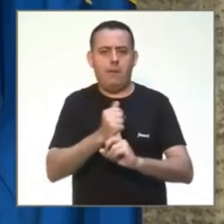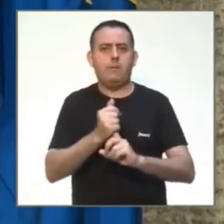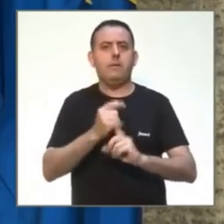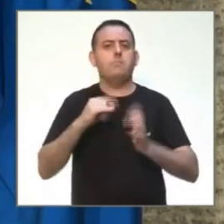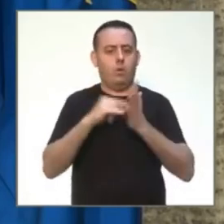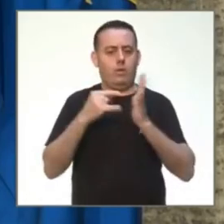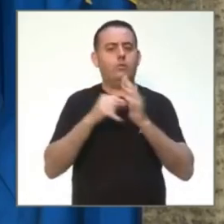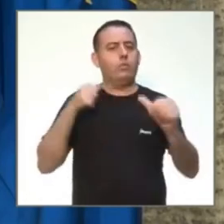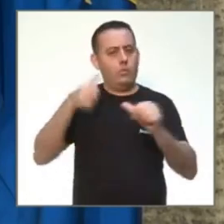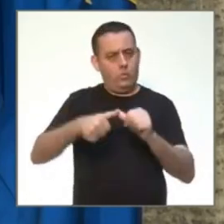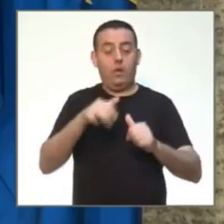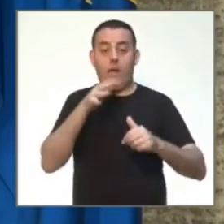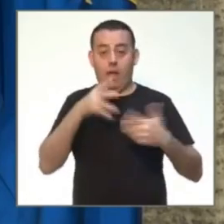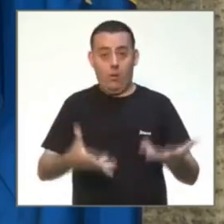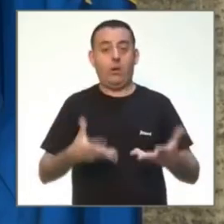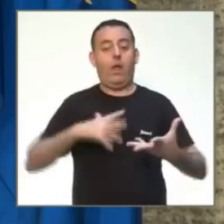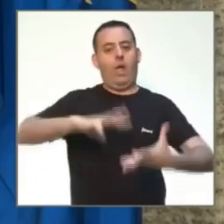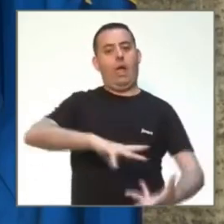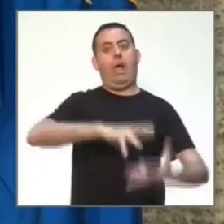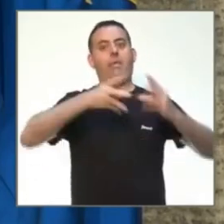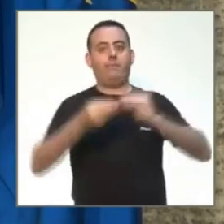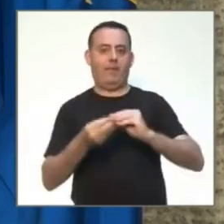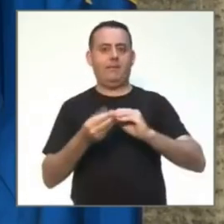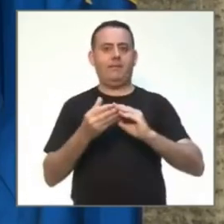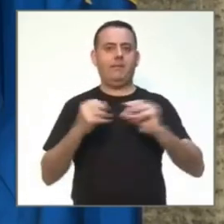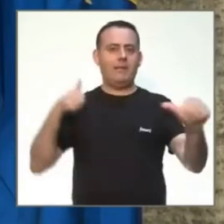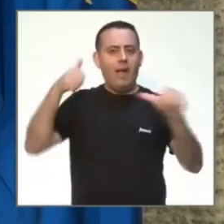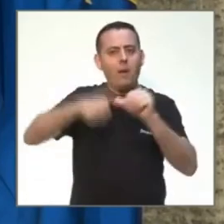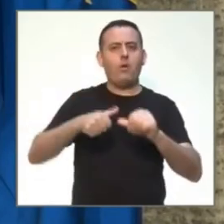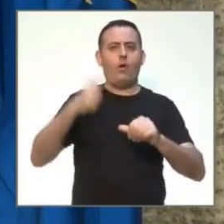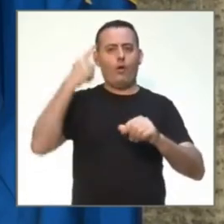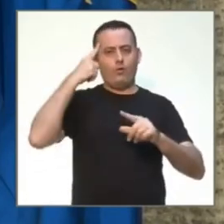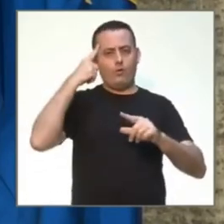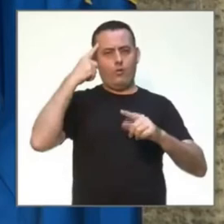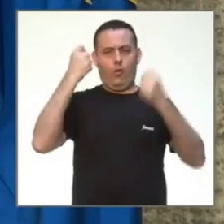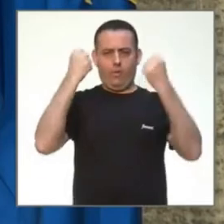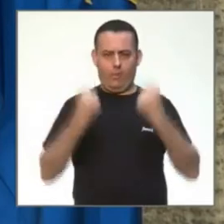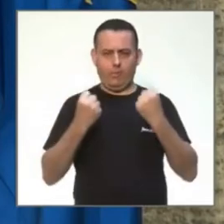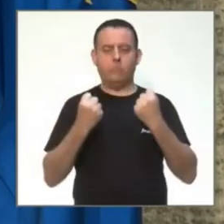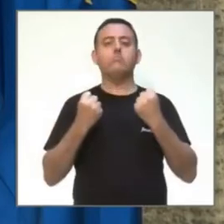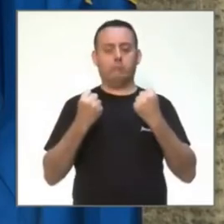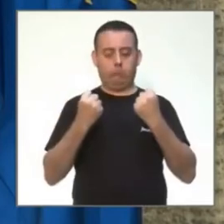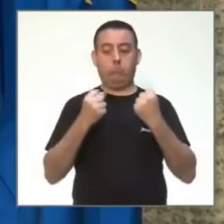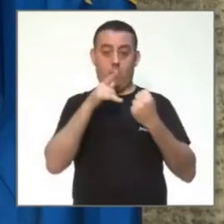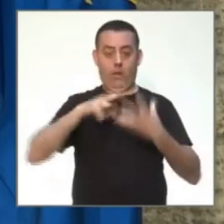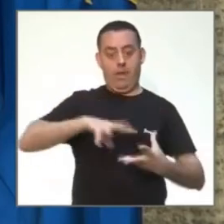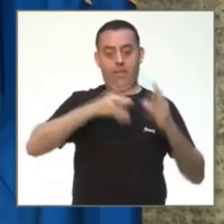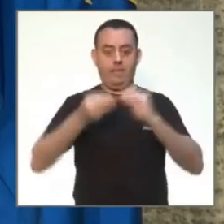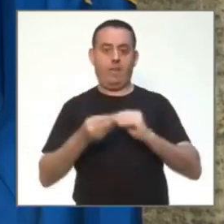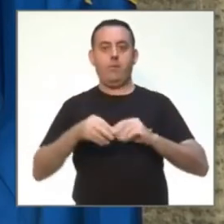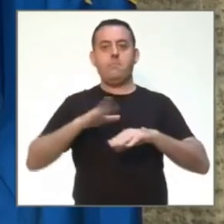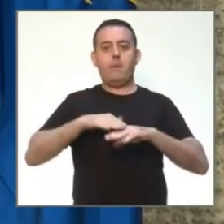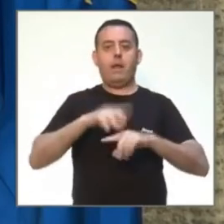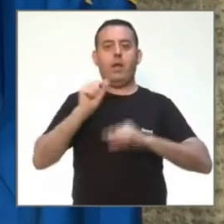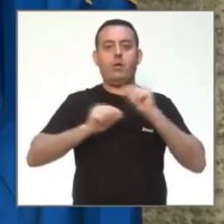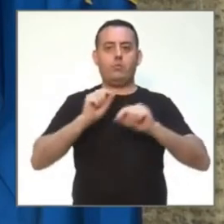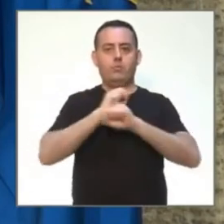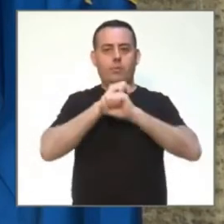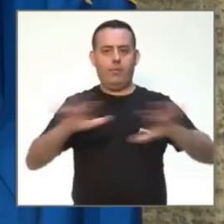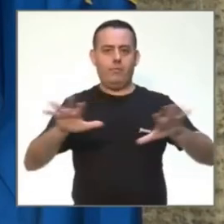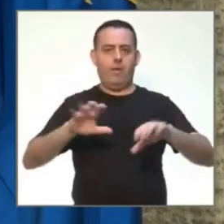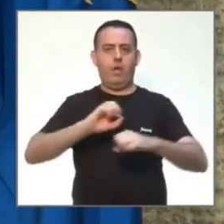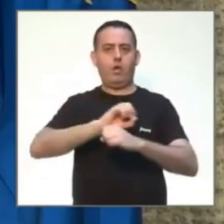ahora adaptar el sistema y el conocimiento adquirido a la lucha contra la pandemia del COVID-19 y nos permitirá